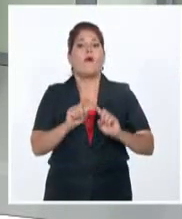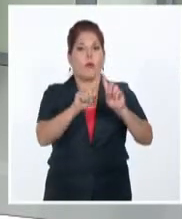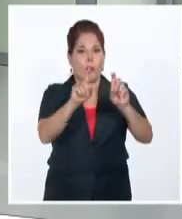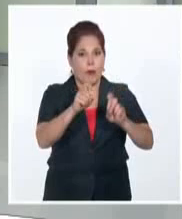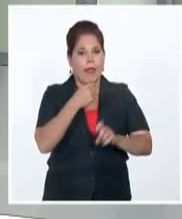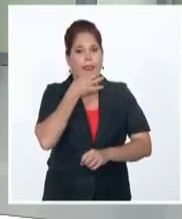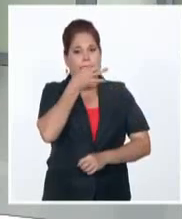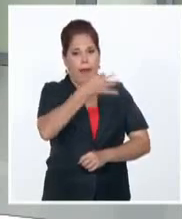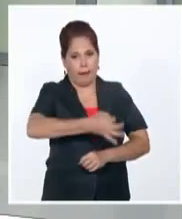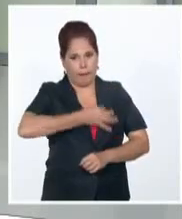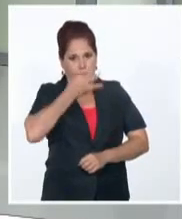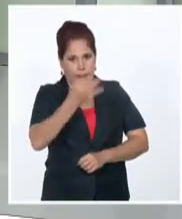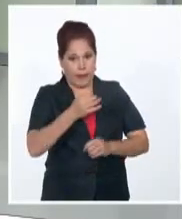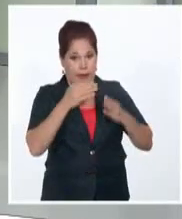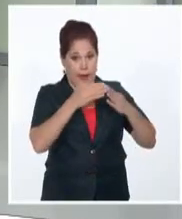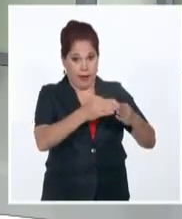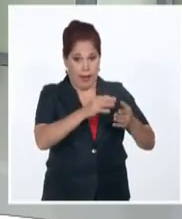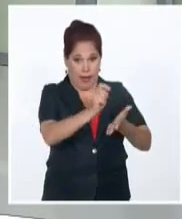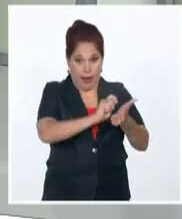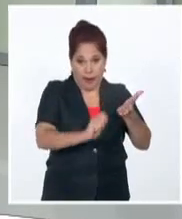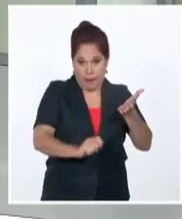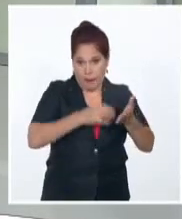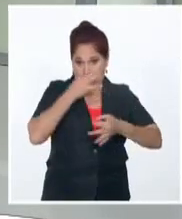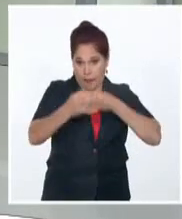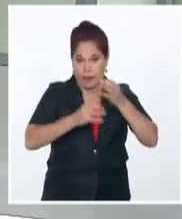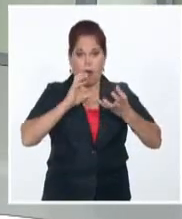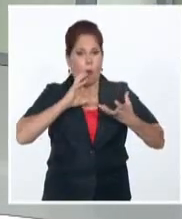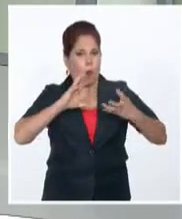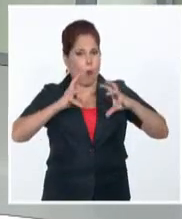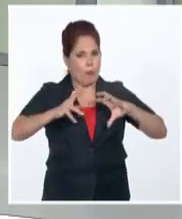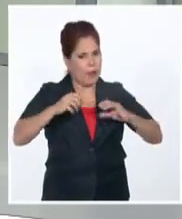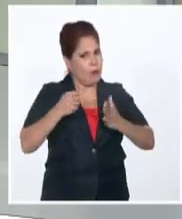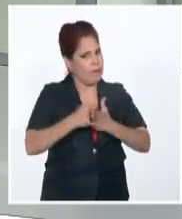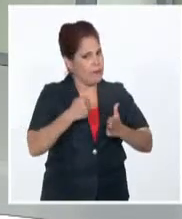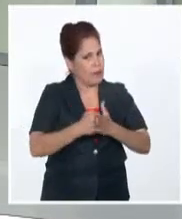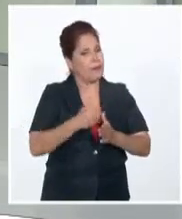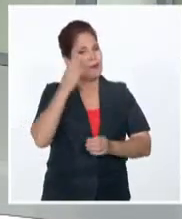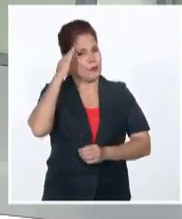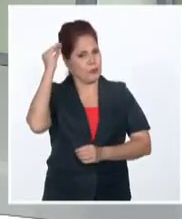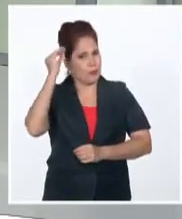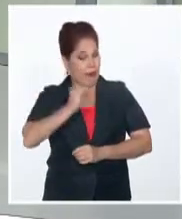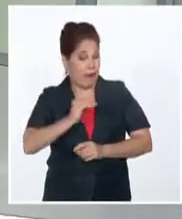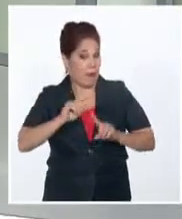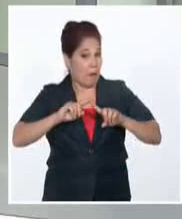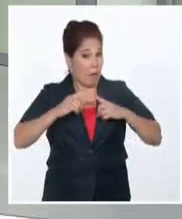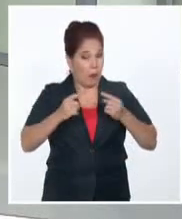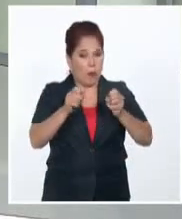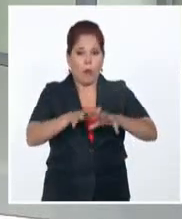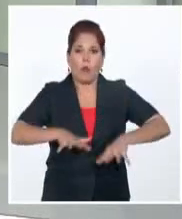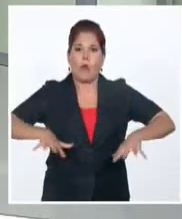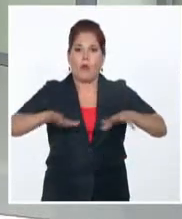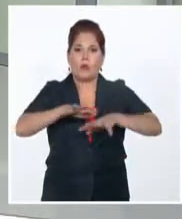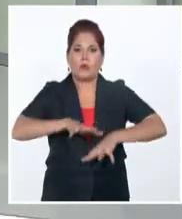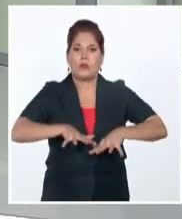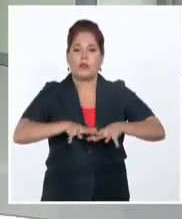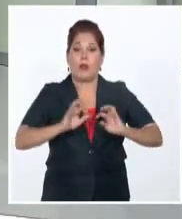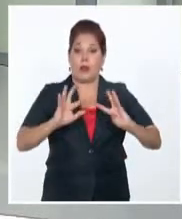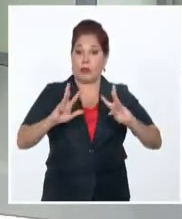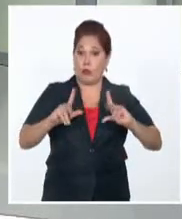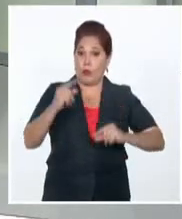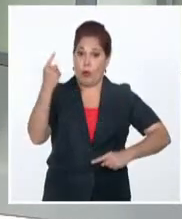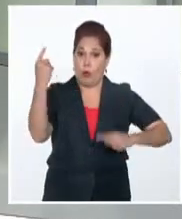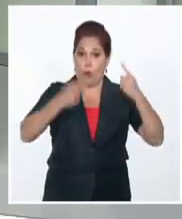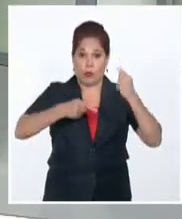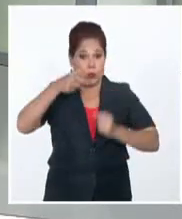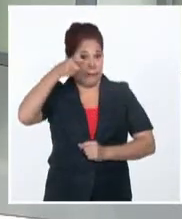publicado en Granmasan también añade que pese a la complejidad del enfrentamiento y a las causas y condiciones que propician los delitos contra el ganado,